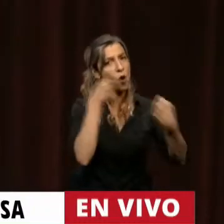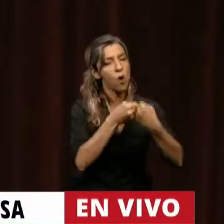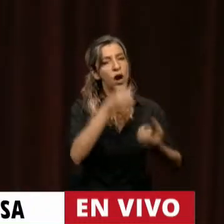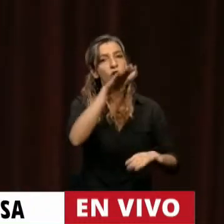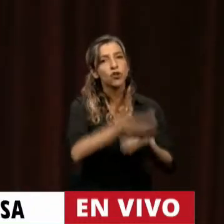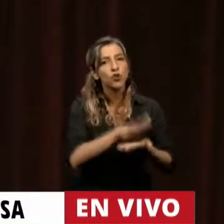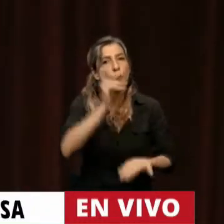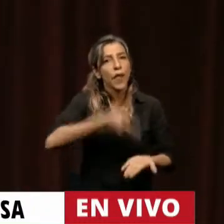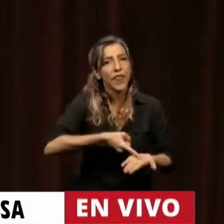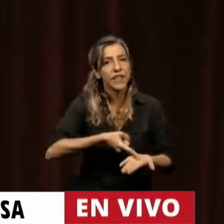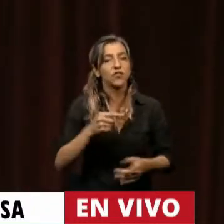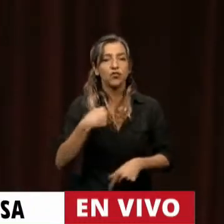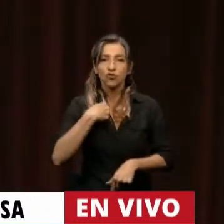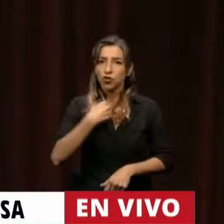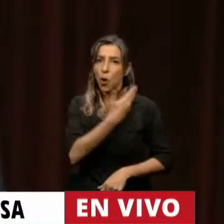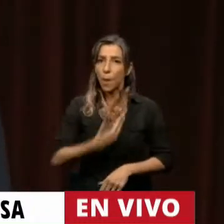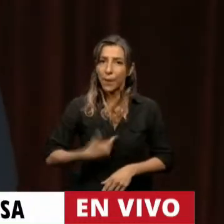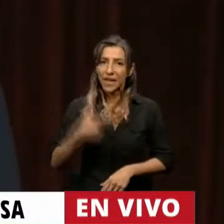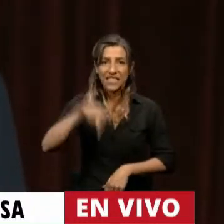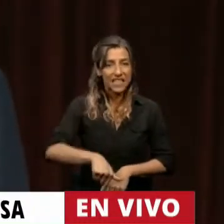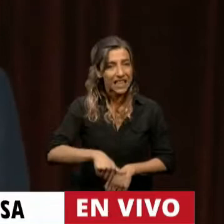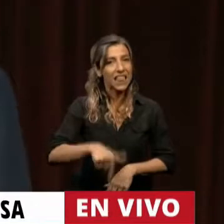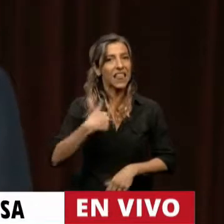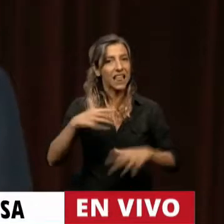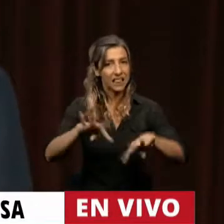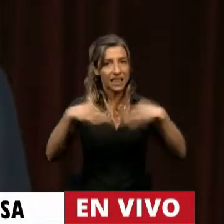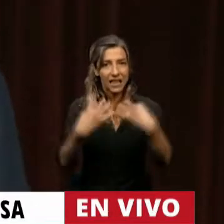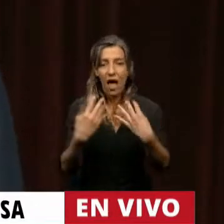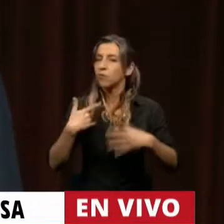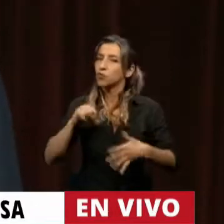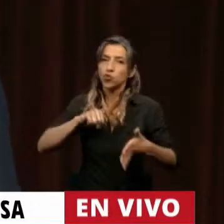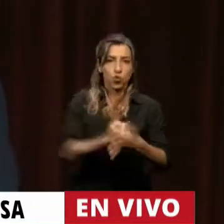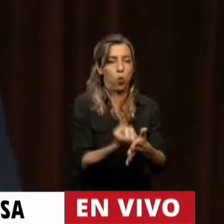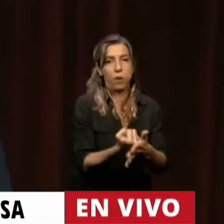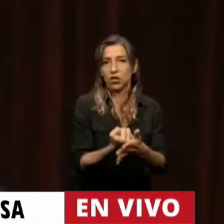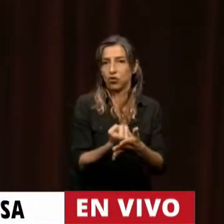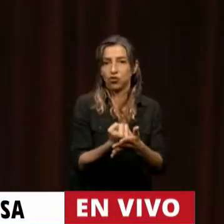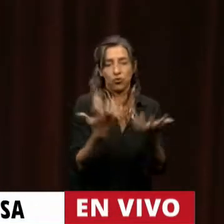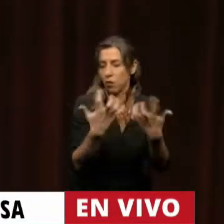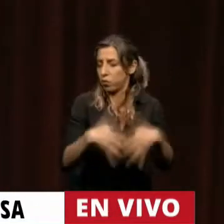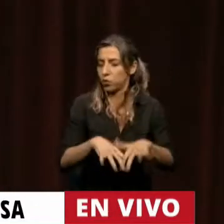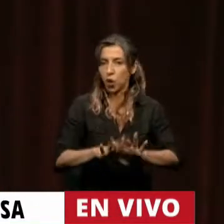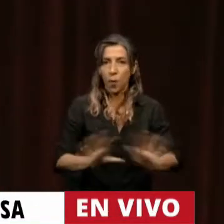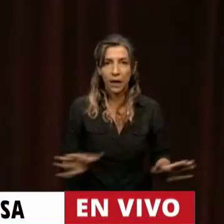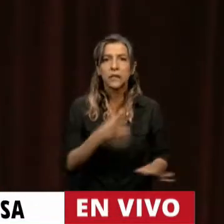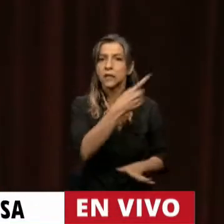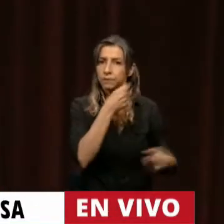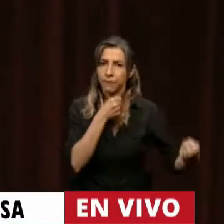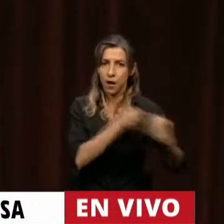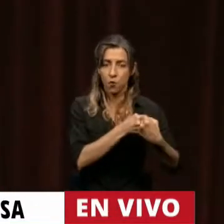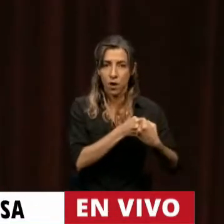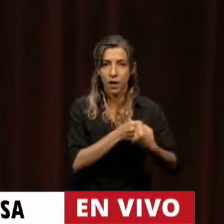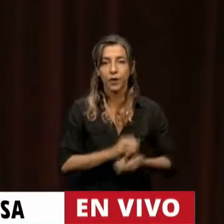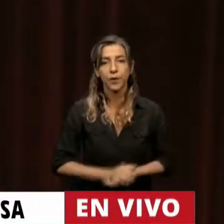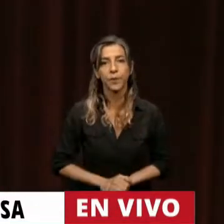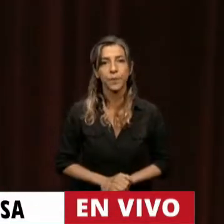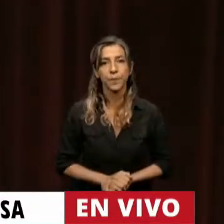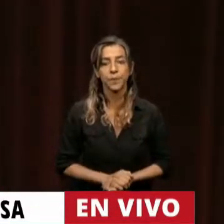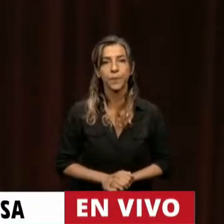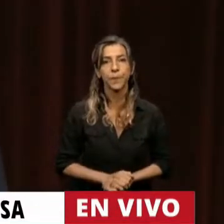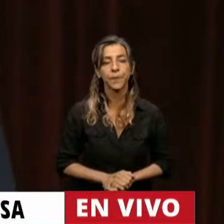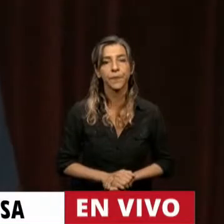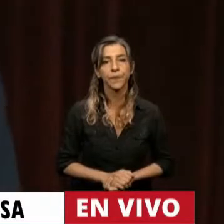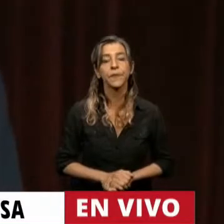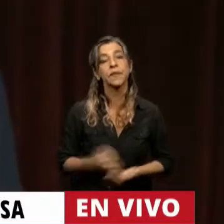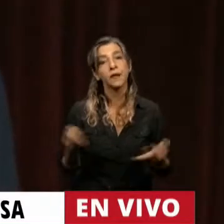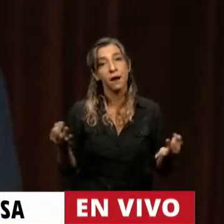presidente de esta cámara suspendiendo de manera inmediata al diputado y la verdad es que me decían